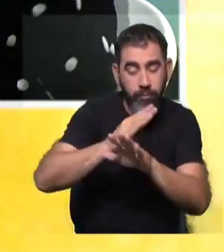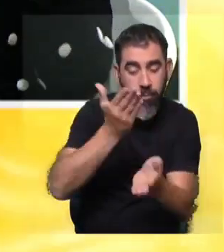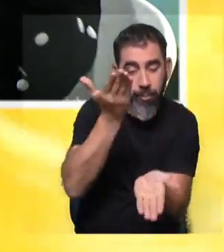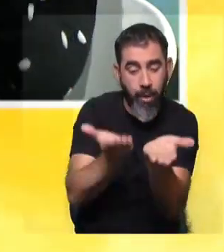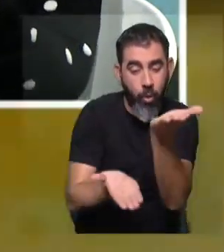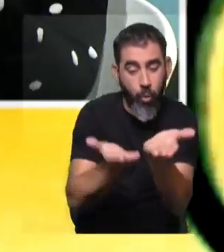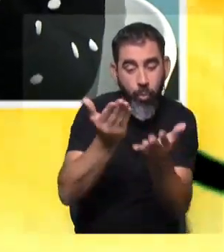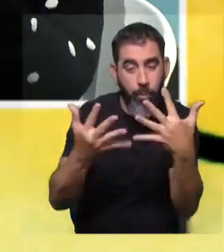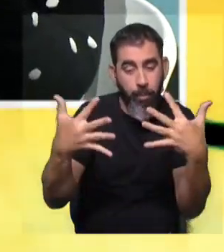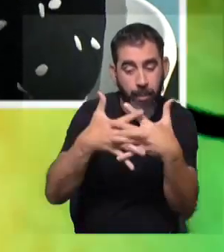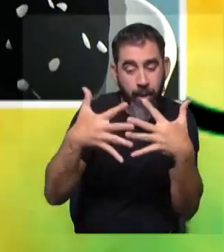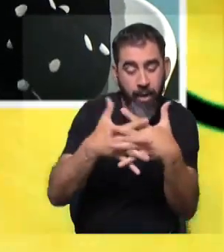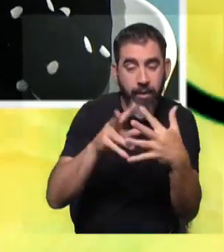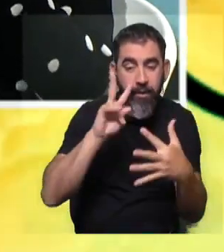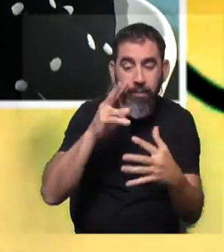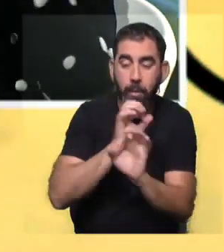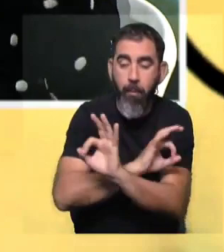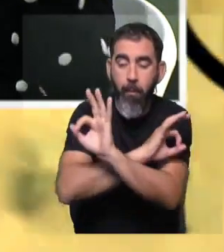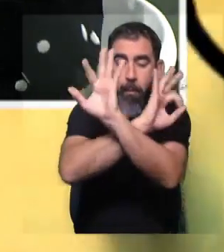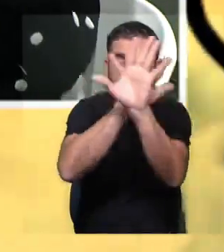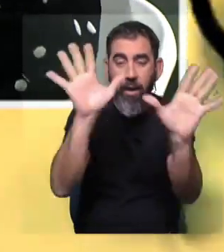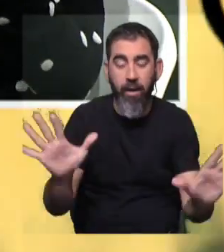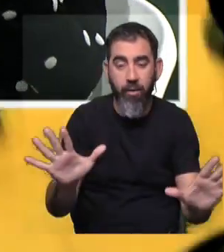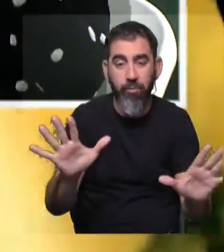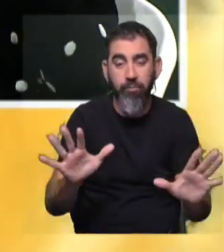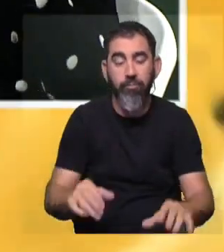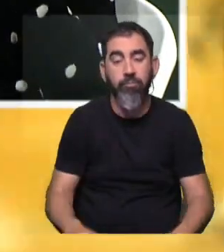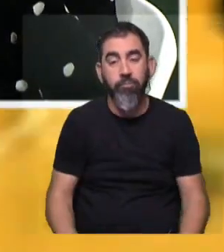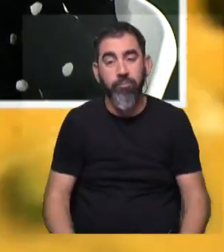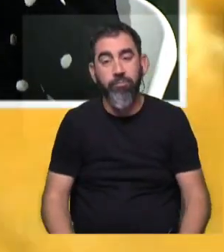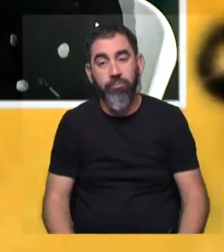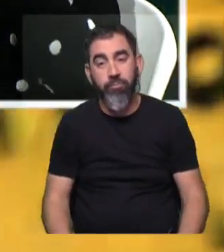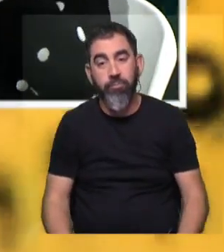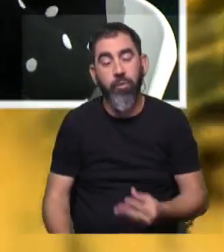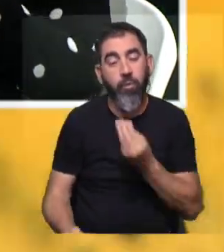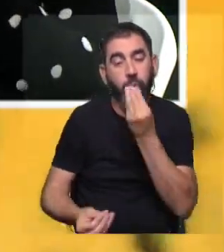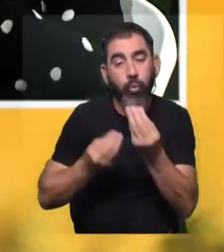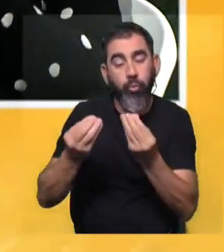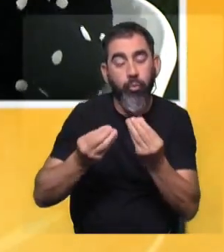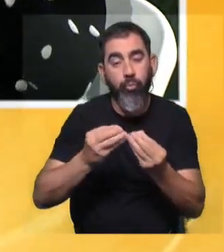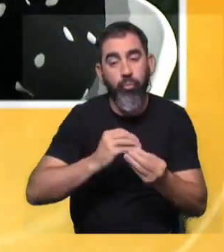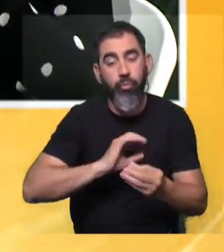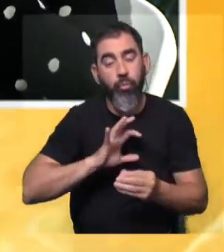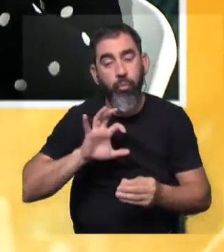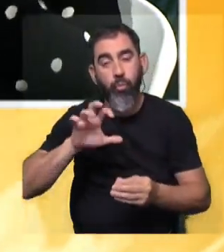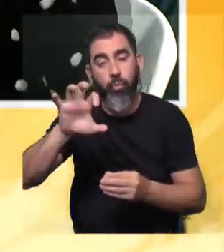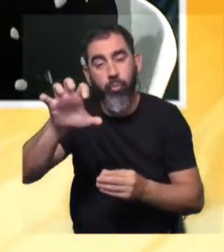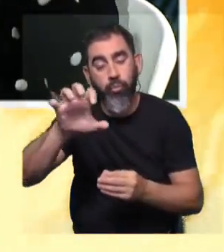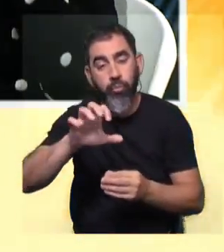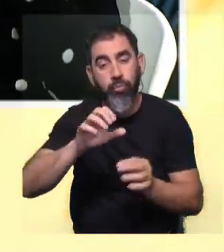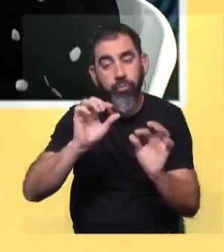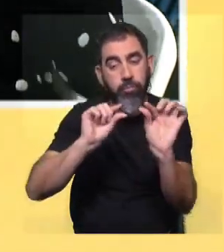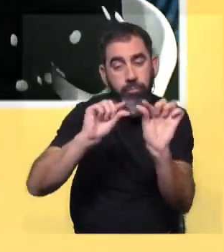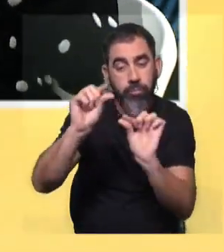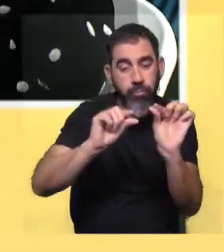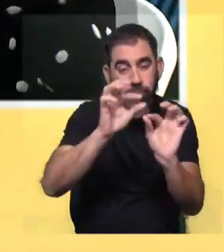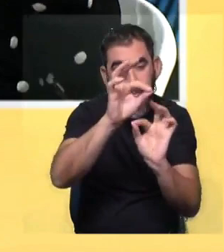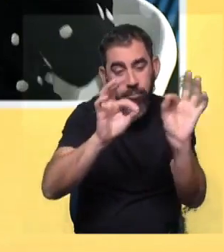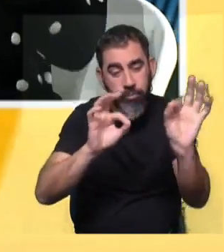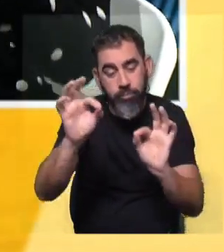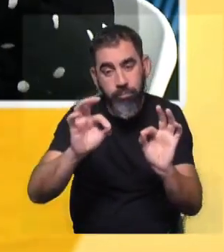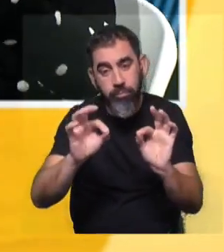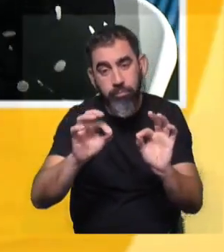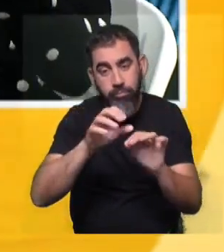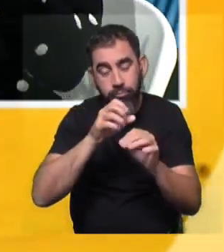tejido y se puede visualizar lo que llaman la neongiogénesis. O sea, cómo ese tumor está generando pequeños vasos para poder